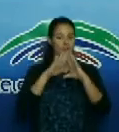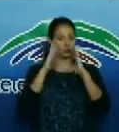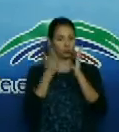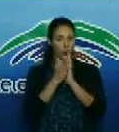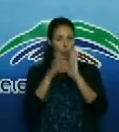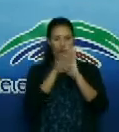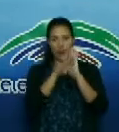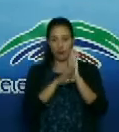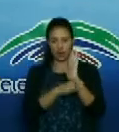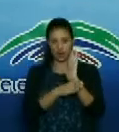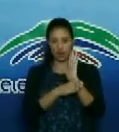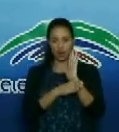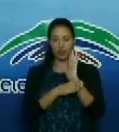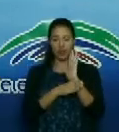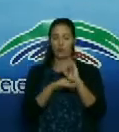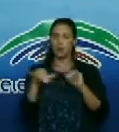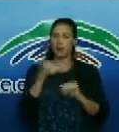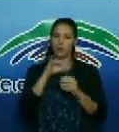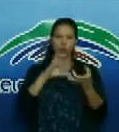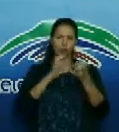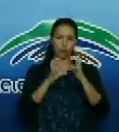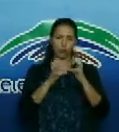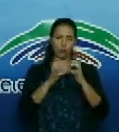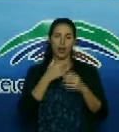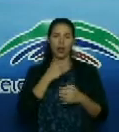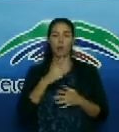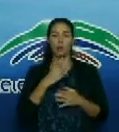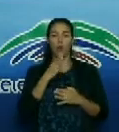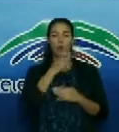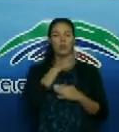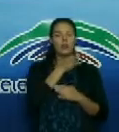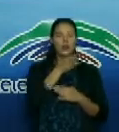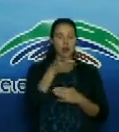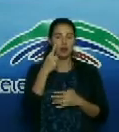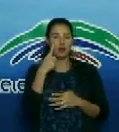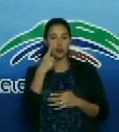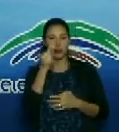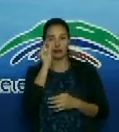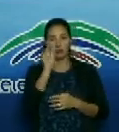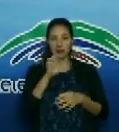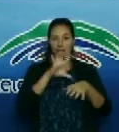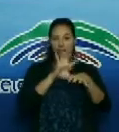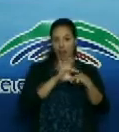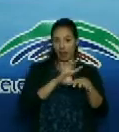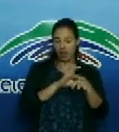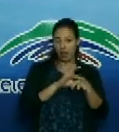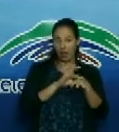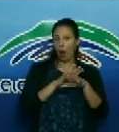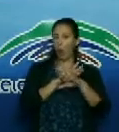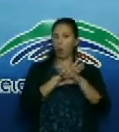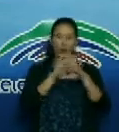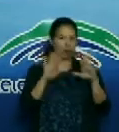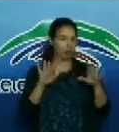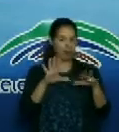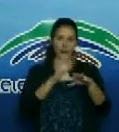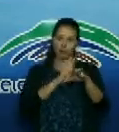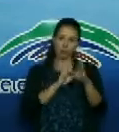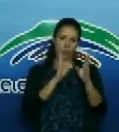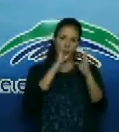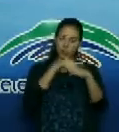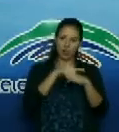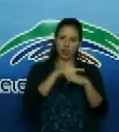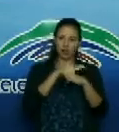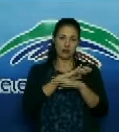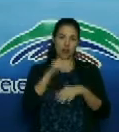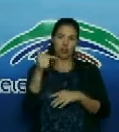asistencia hacia los pacientes como ya cuando se encontraban fuera del cubículo donde ya no tenían que estar directamente con el paciente.